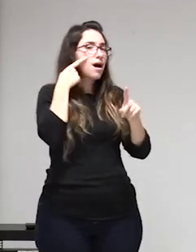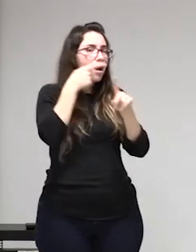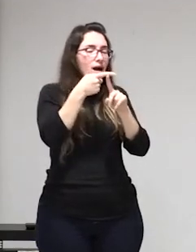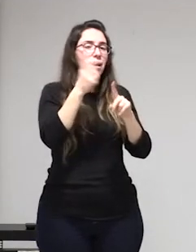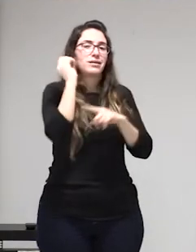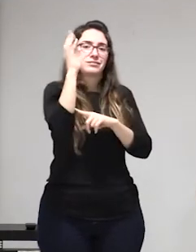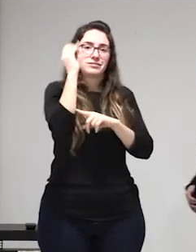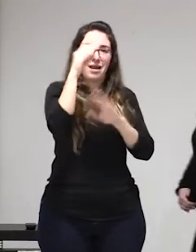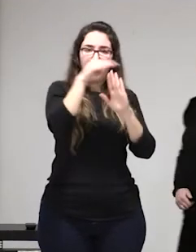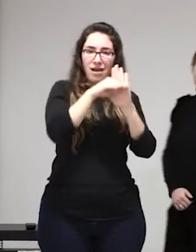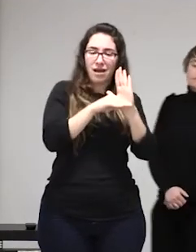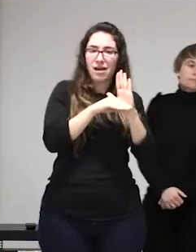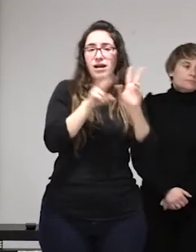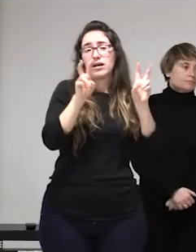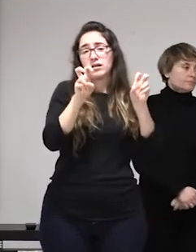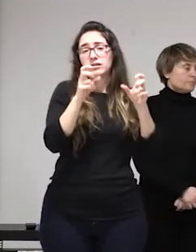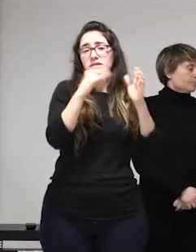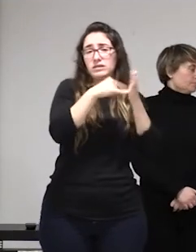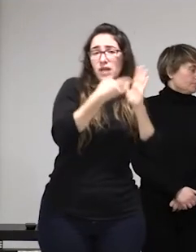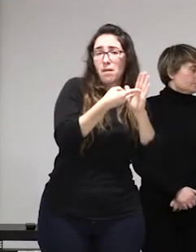a lo que es una víctima a la libertad